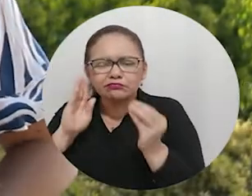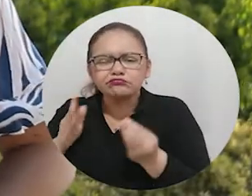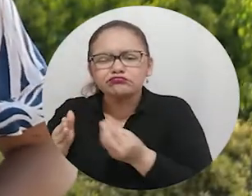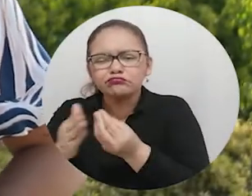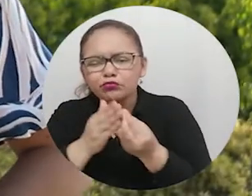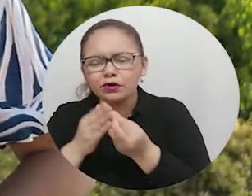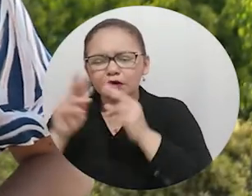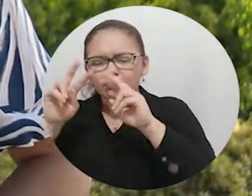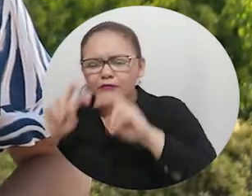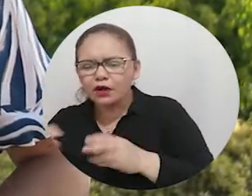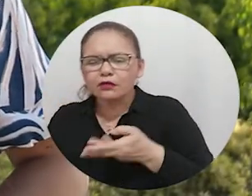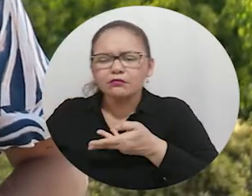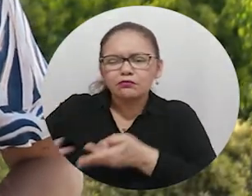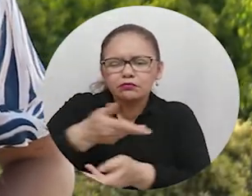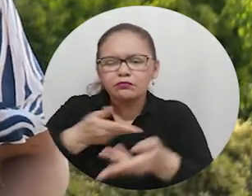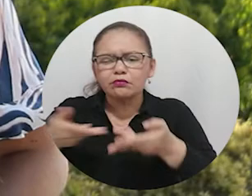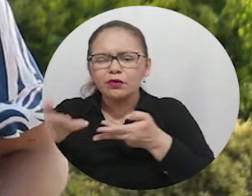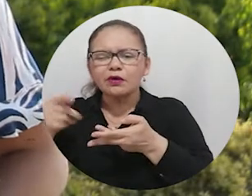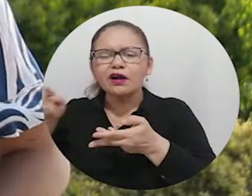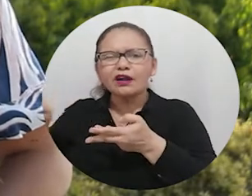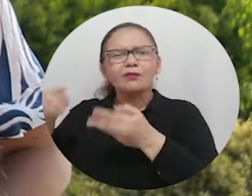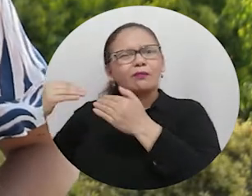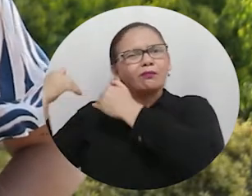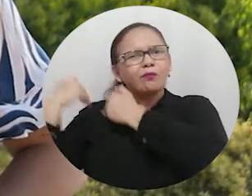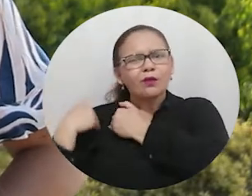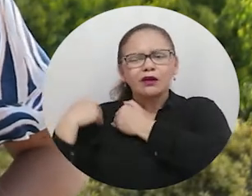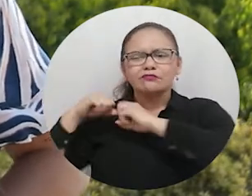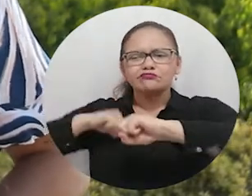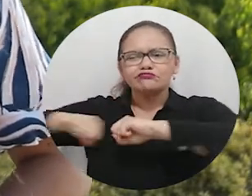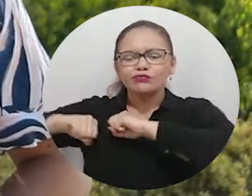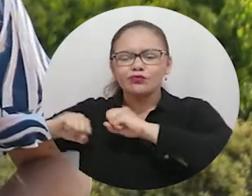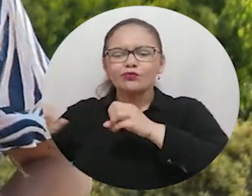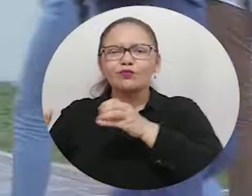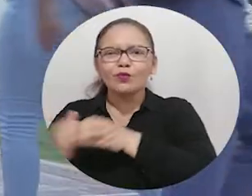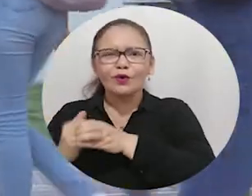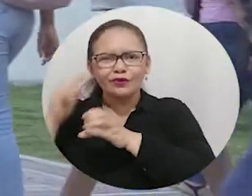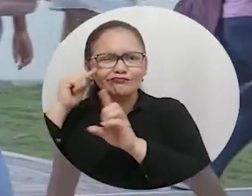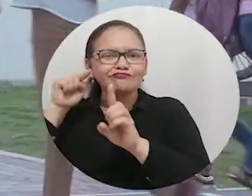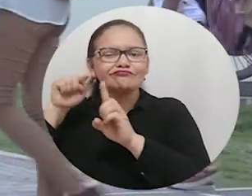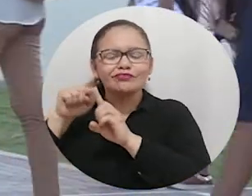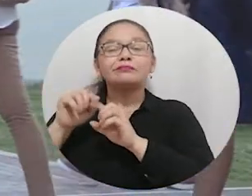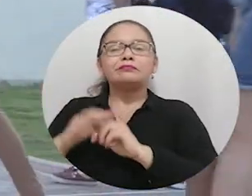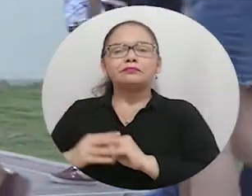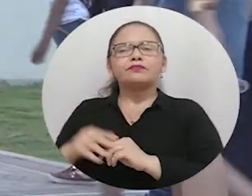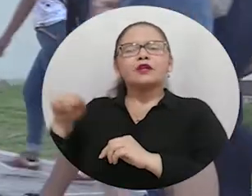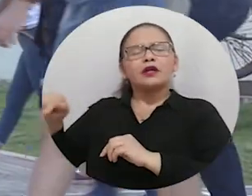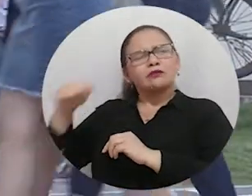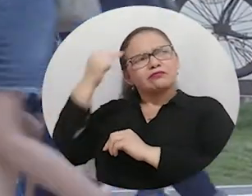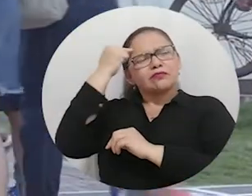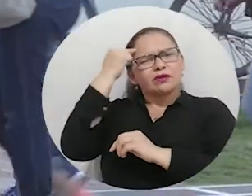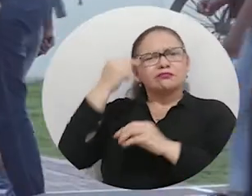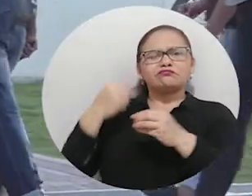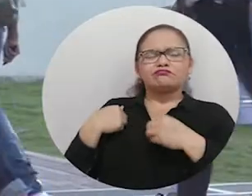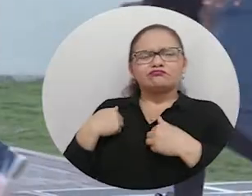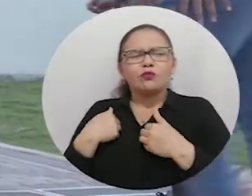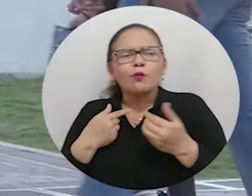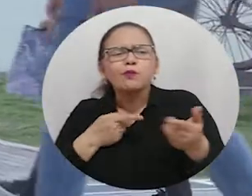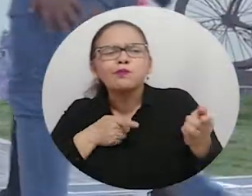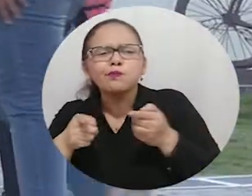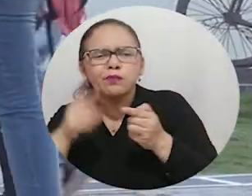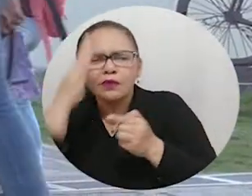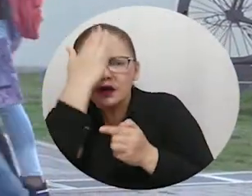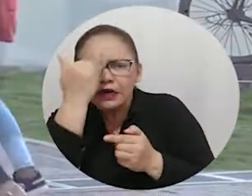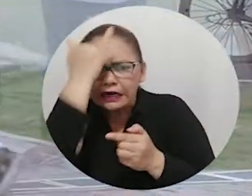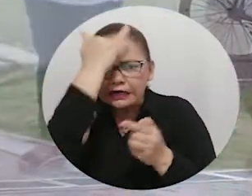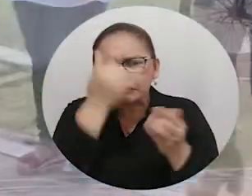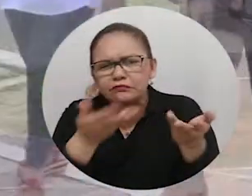estudiantil al interior del programa centran los objetivos de la nueva sociedad. Incidir participativamente en los procesos académicos